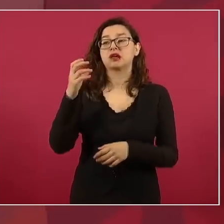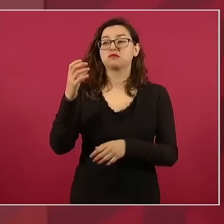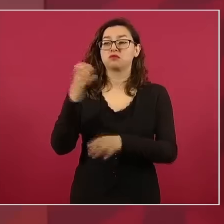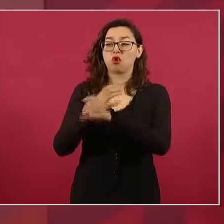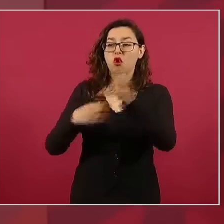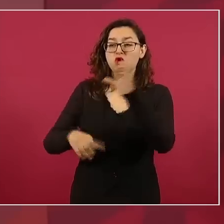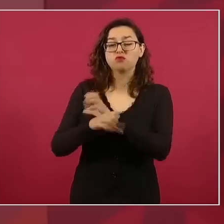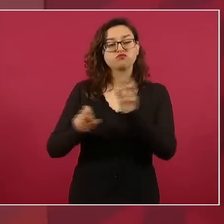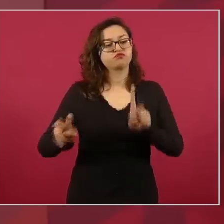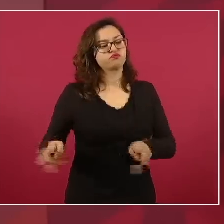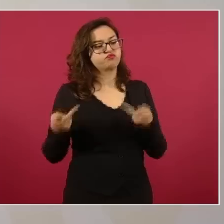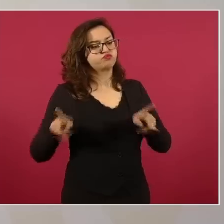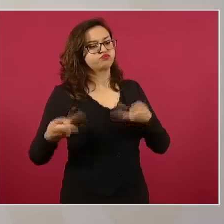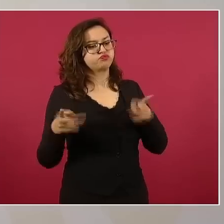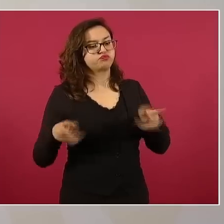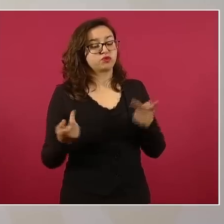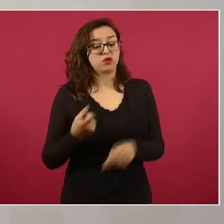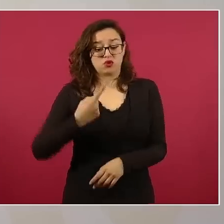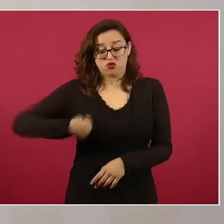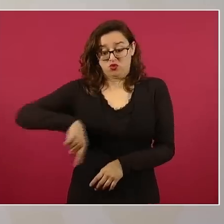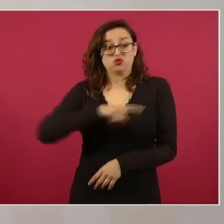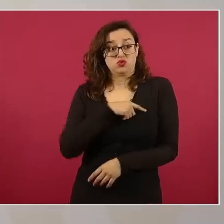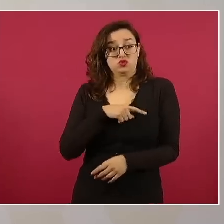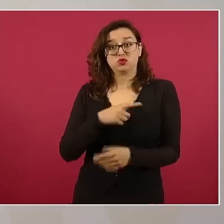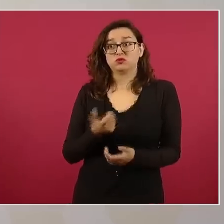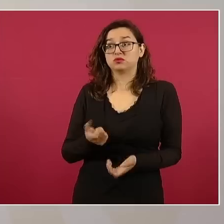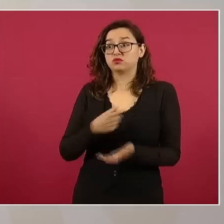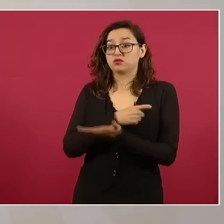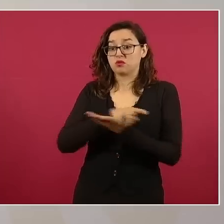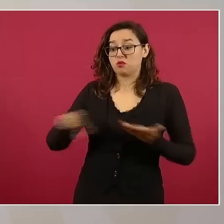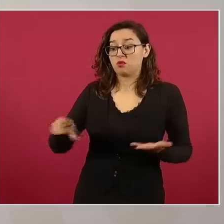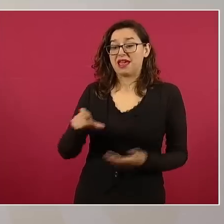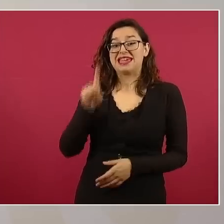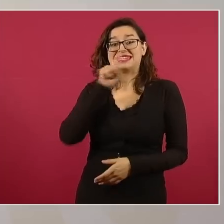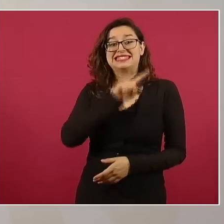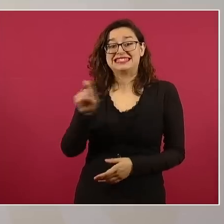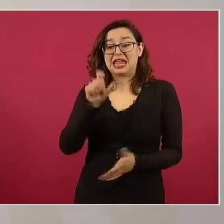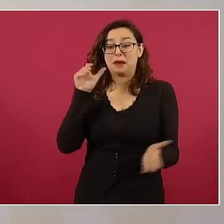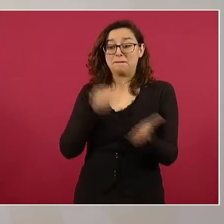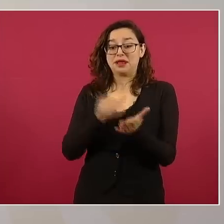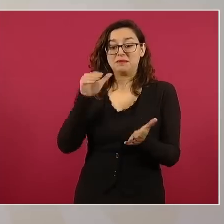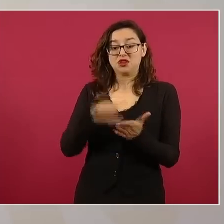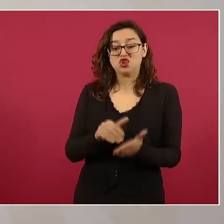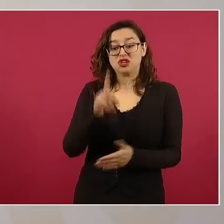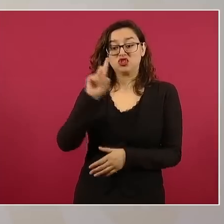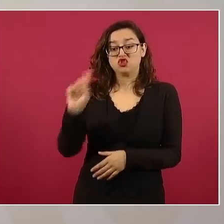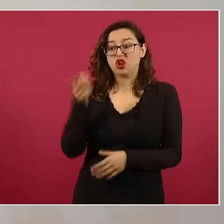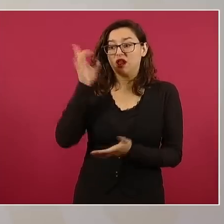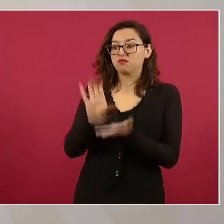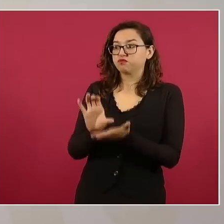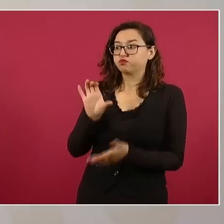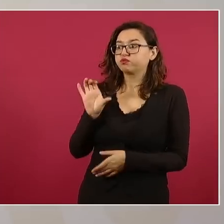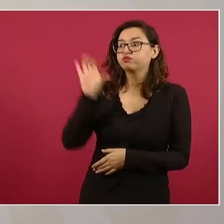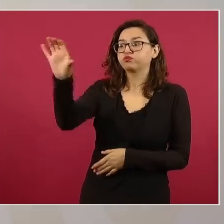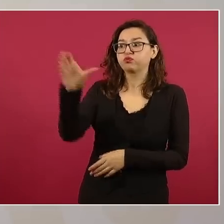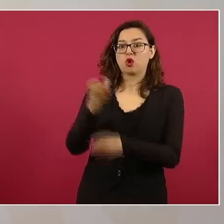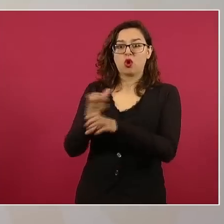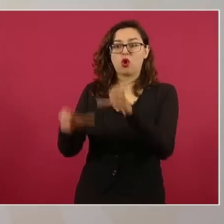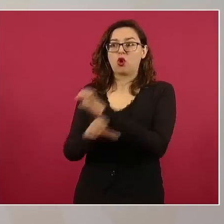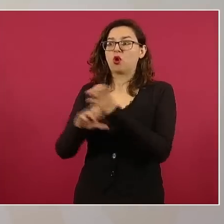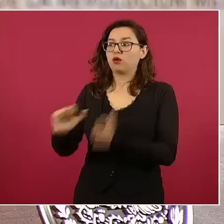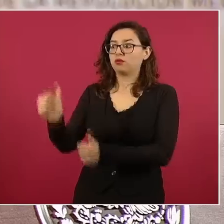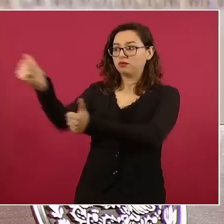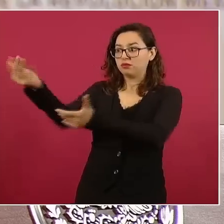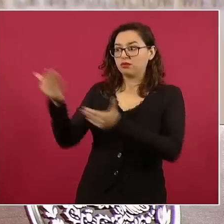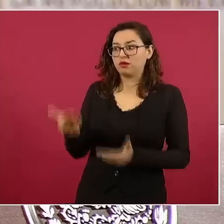y Estados Unidos importa 500 mil millones de dólares de China.